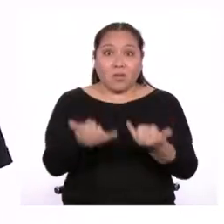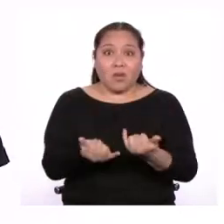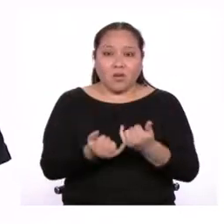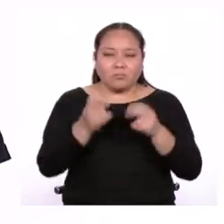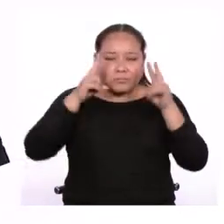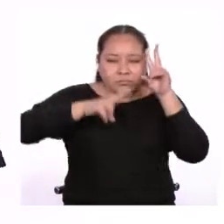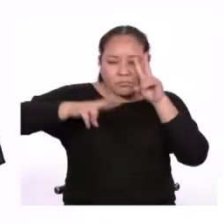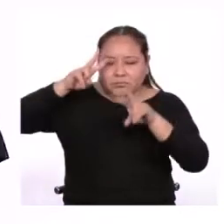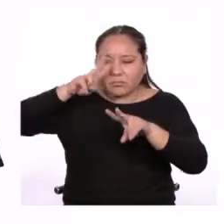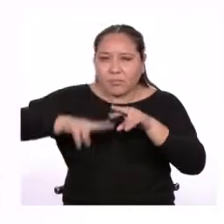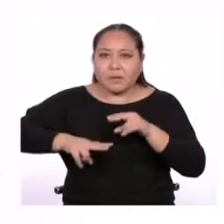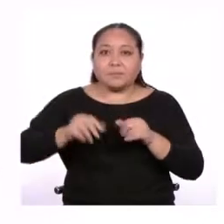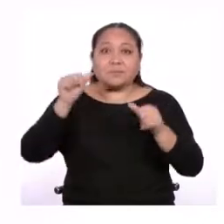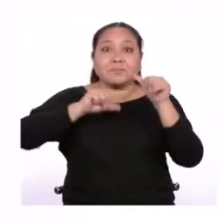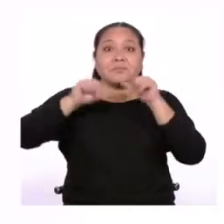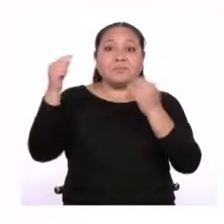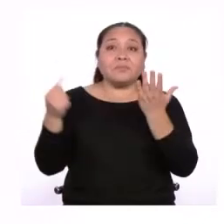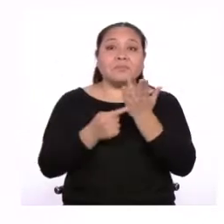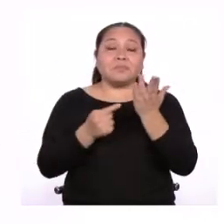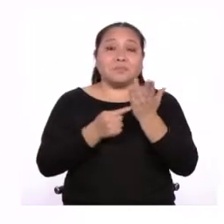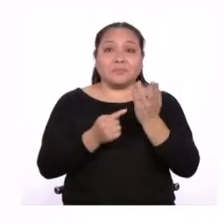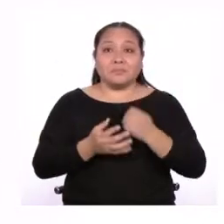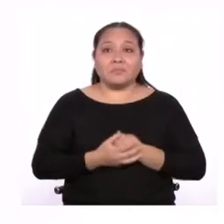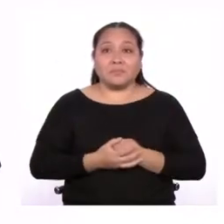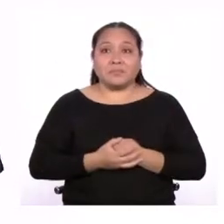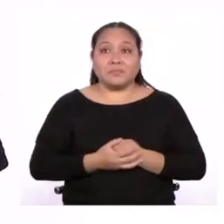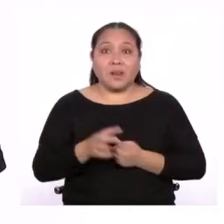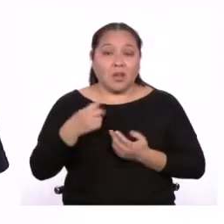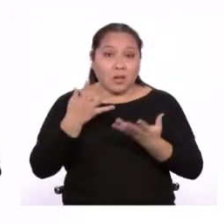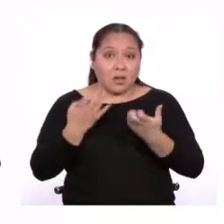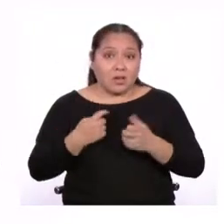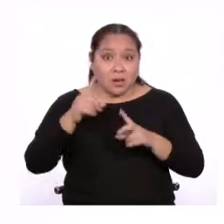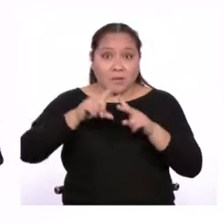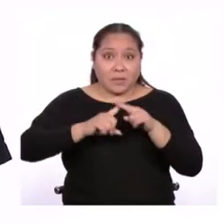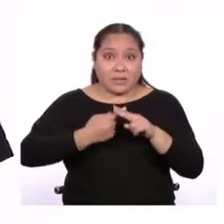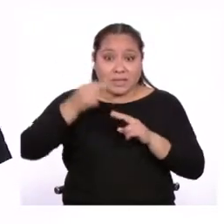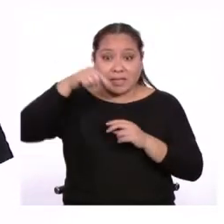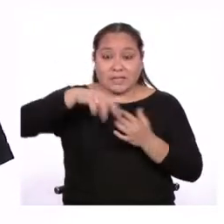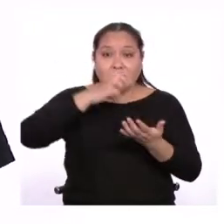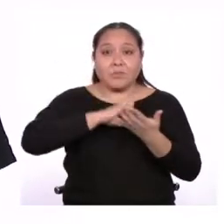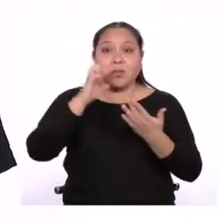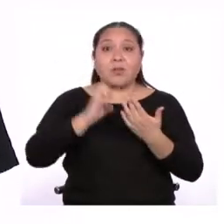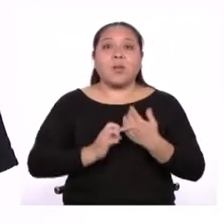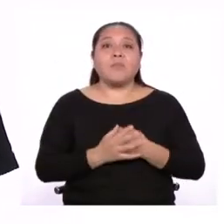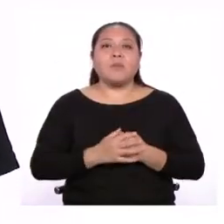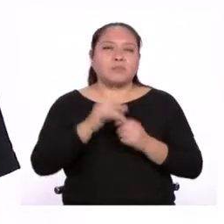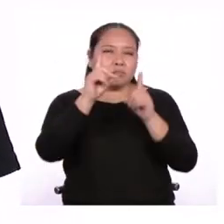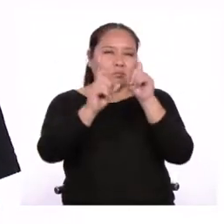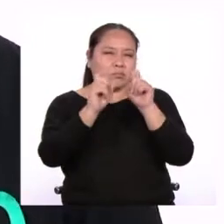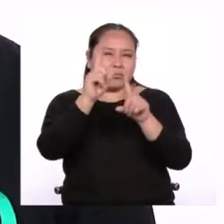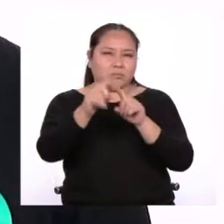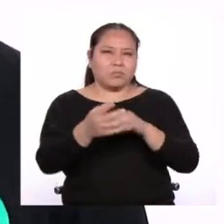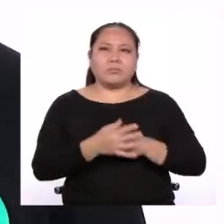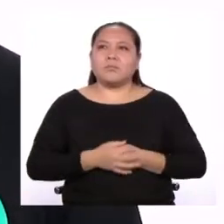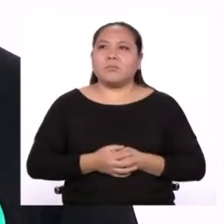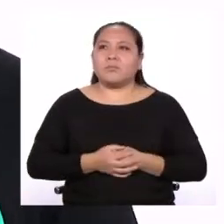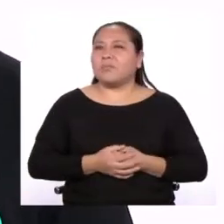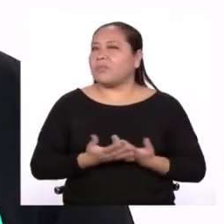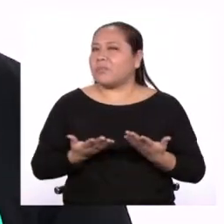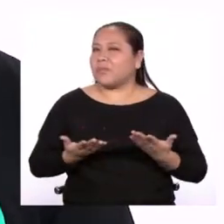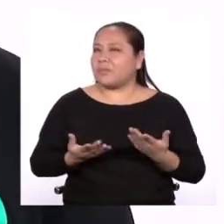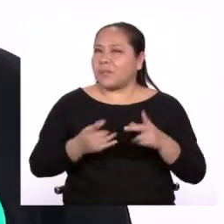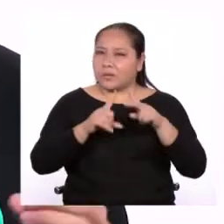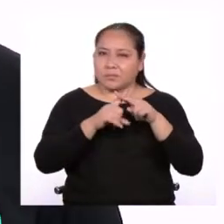exploraremos el área de Ciencia y Tecnología y quiero comenzar este programa haciéndoles algunas preguntas. A ver,